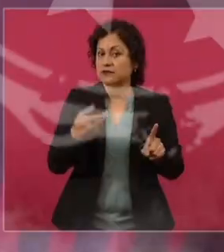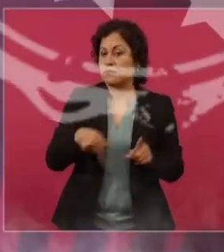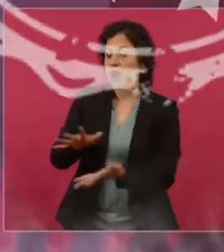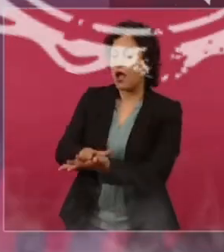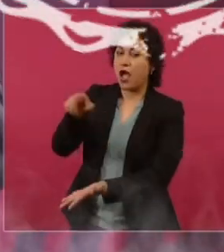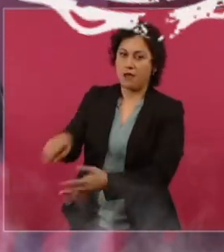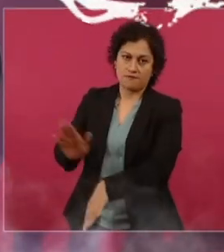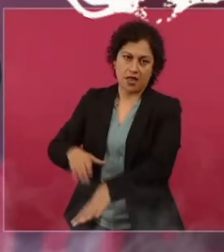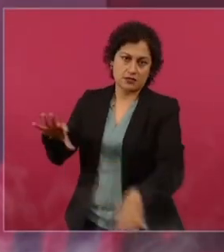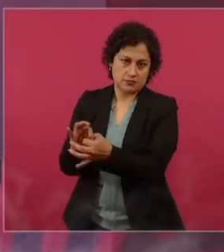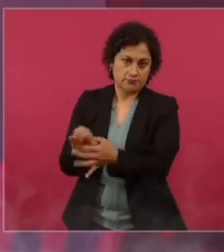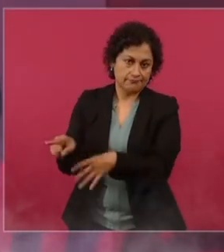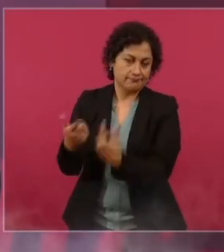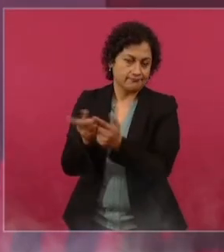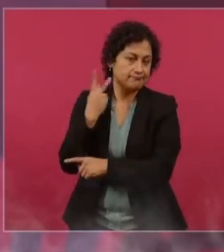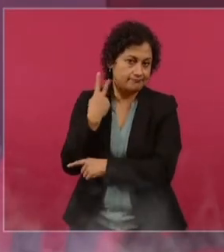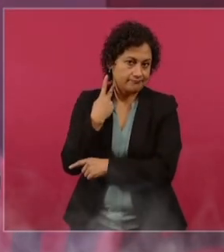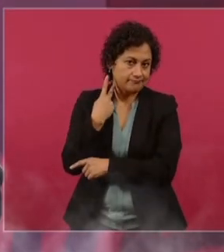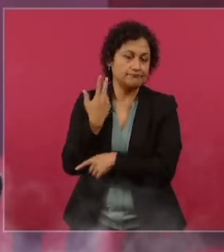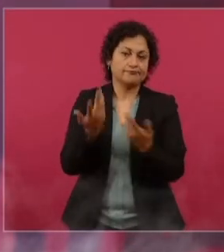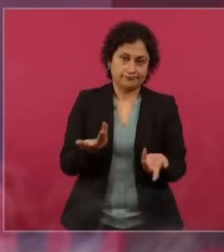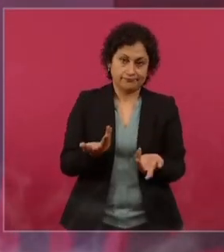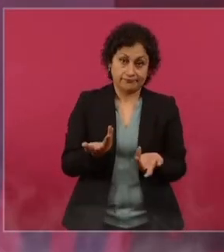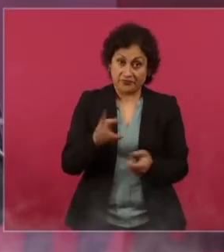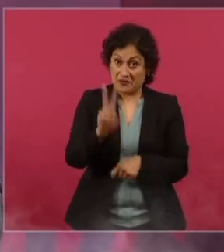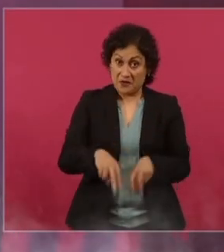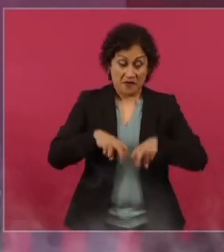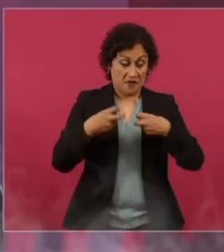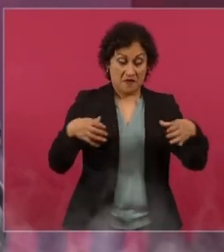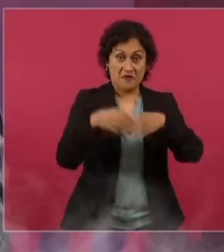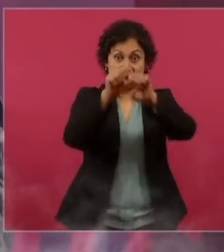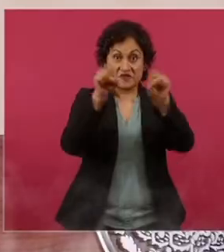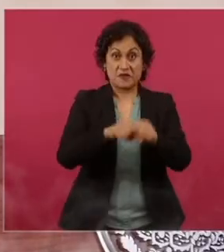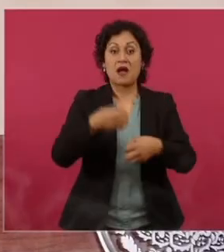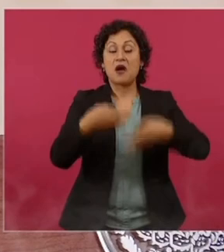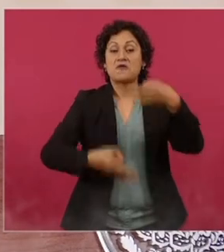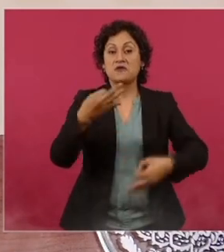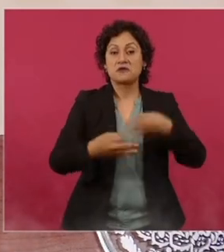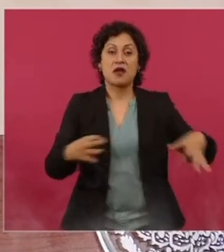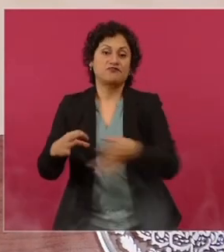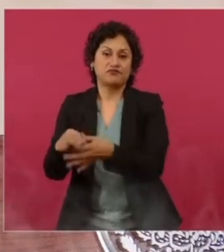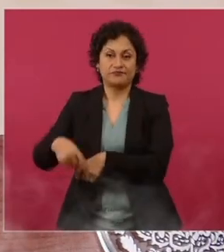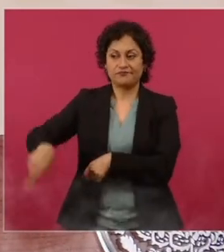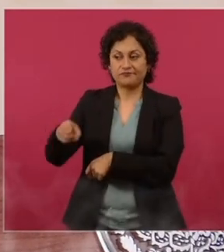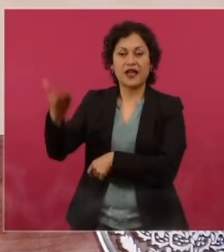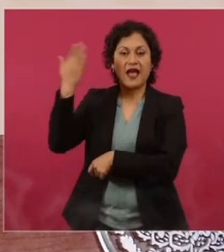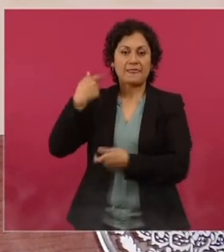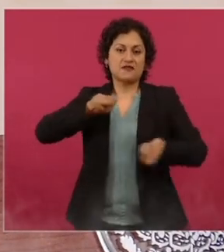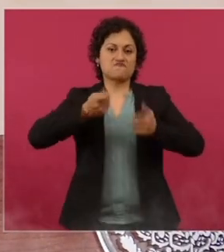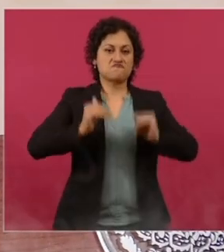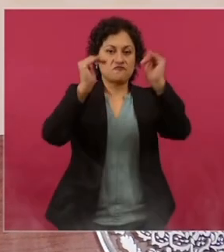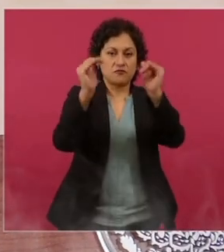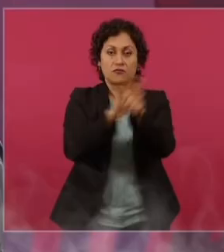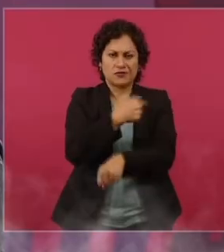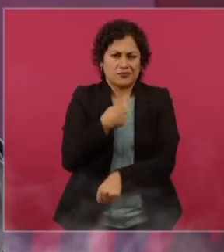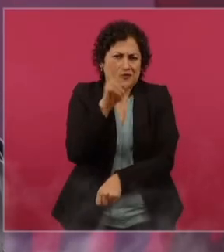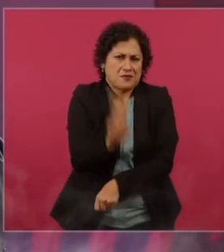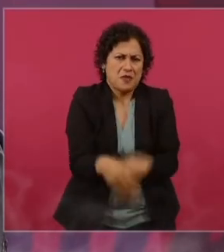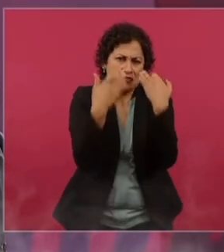El Poder Judicial está al servicio de la oligarquía, porque lo que había en México, eso lo tengo muy claro